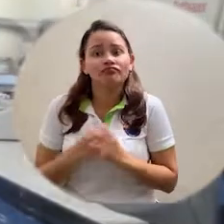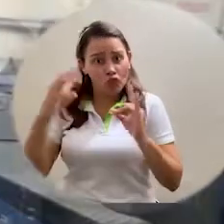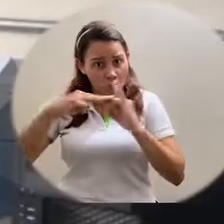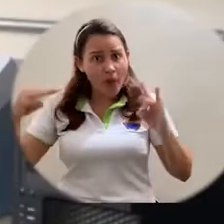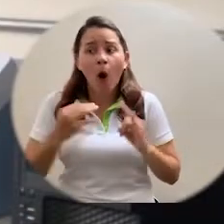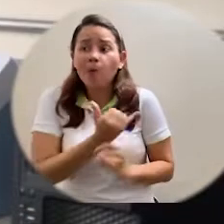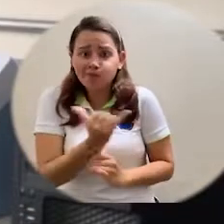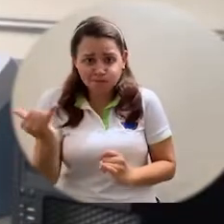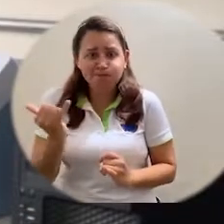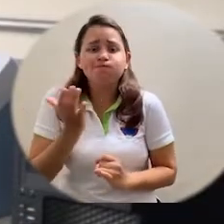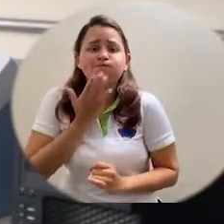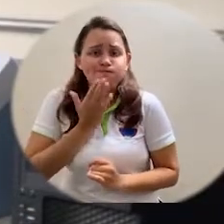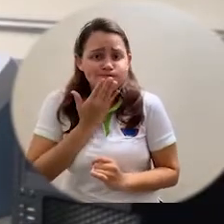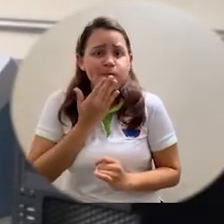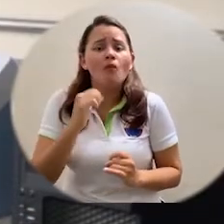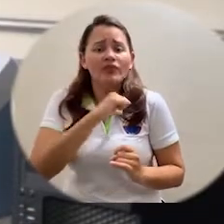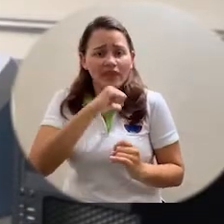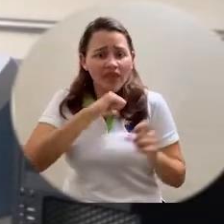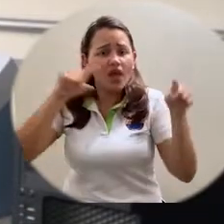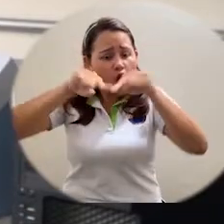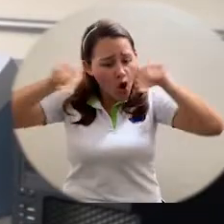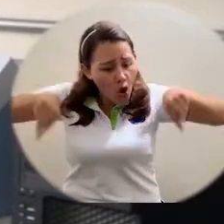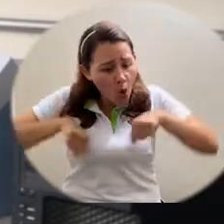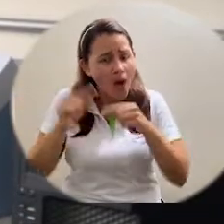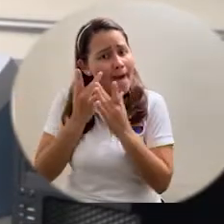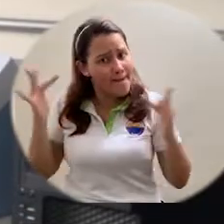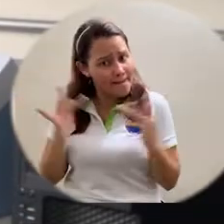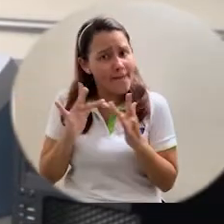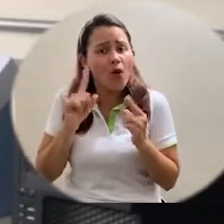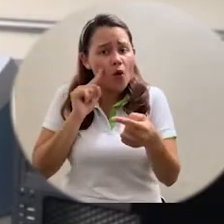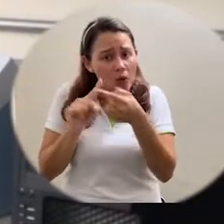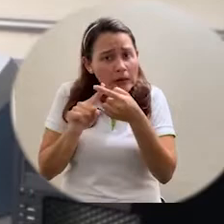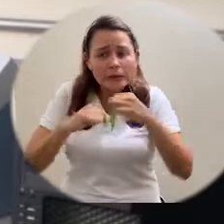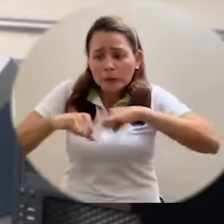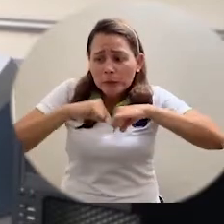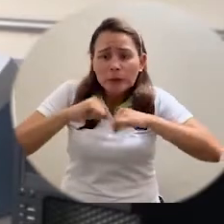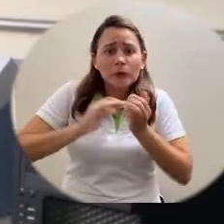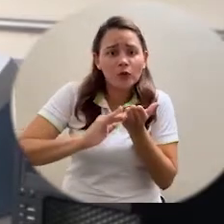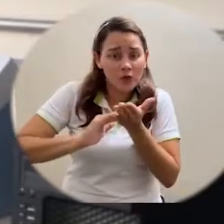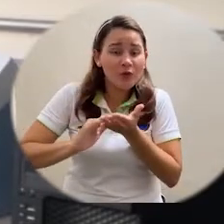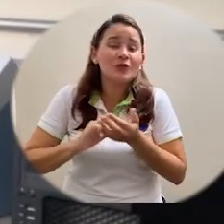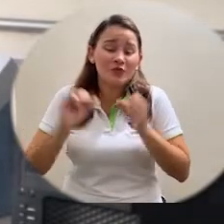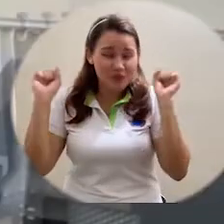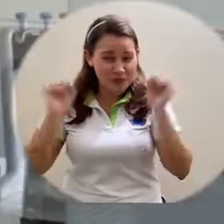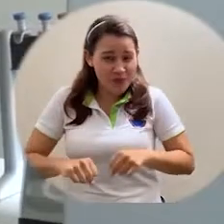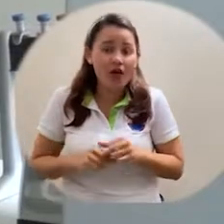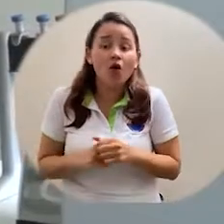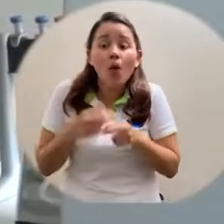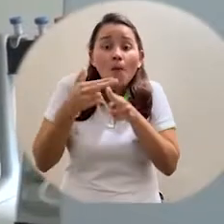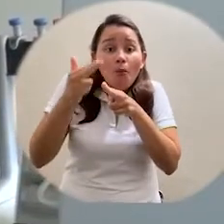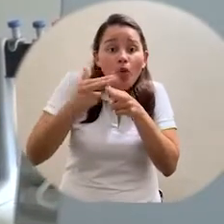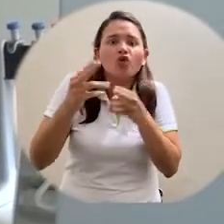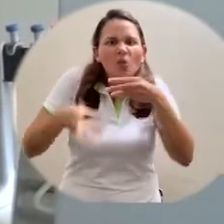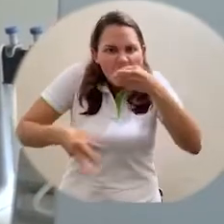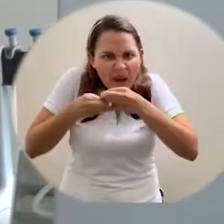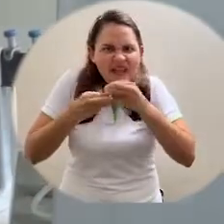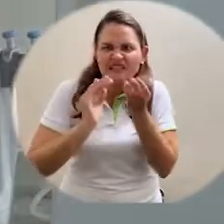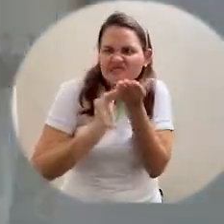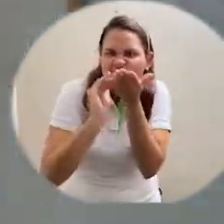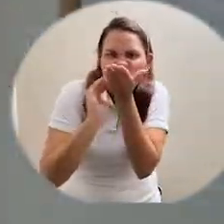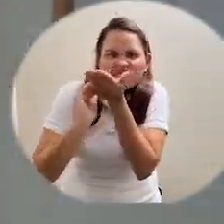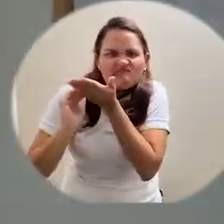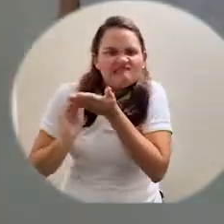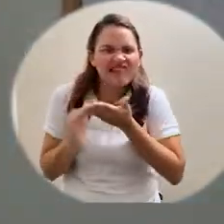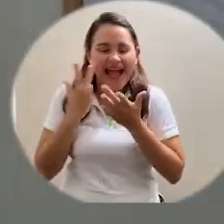equipamiento. Contamos con un espacio físico que en los próximos días va a tener unas adecuaciones para que quede habilitado